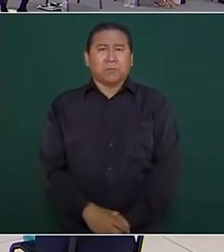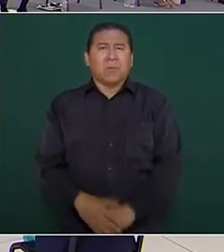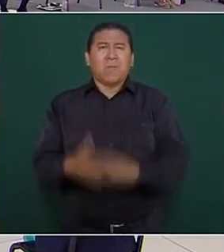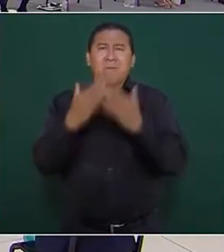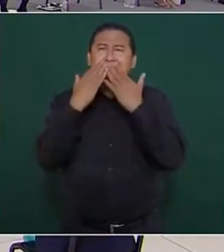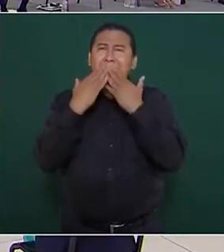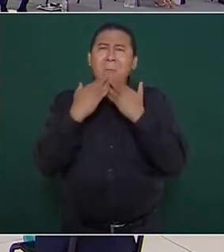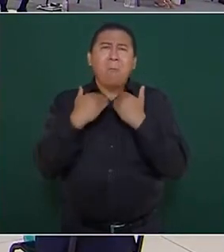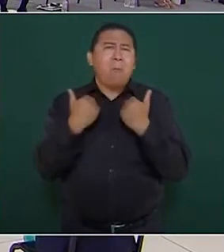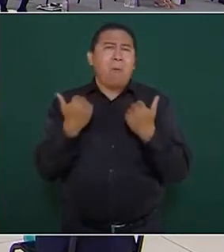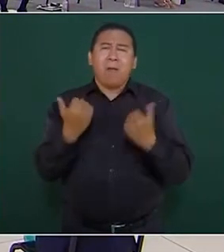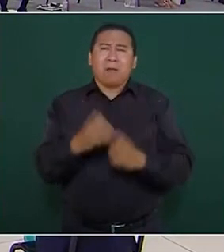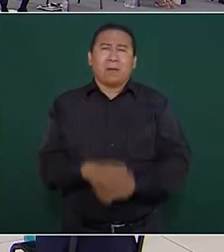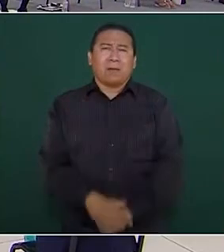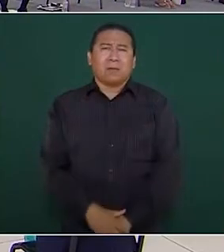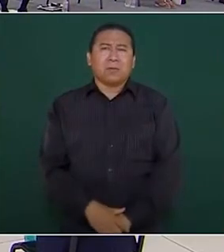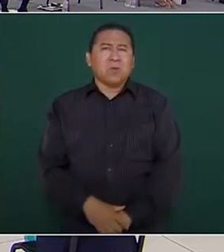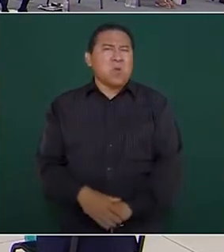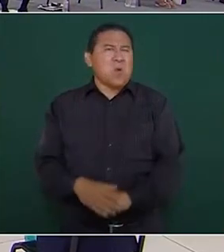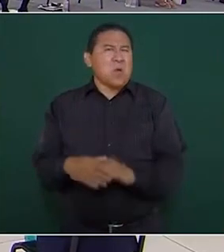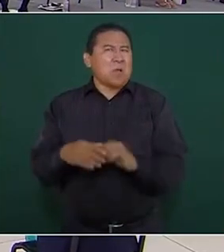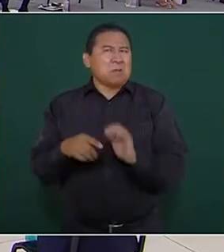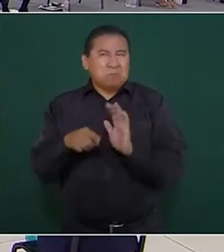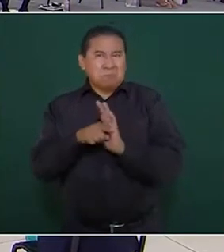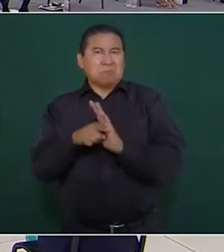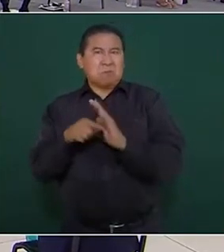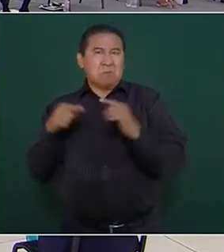oposición.